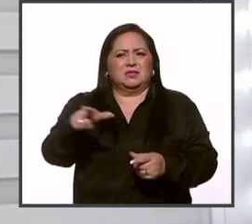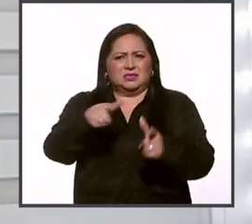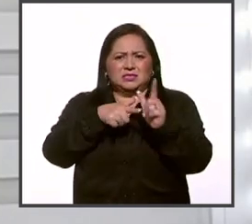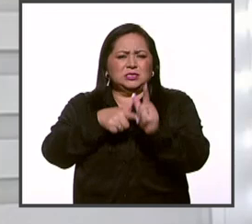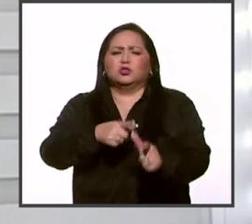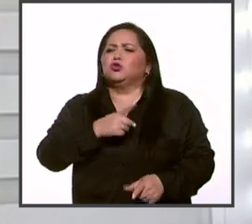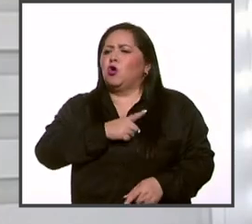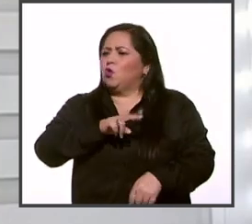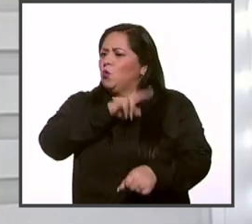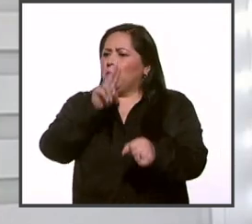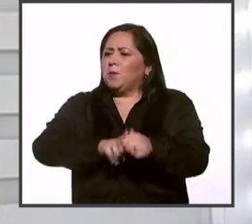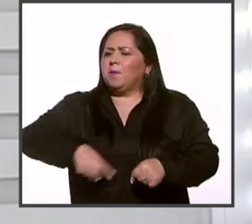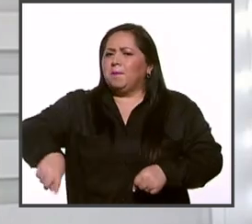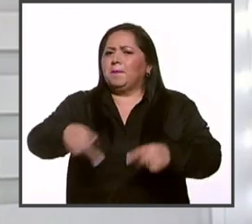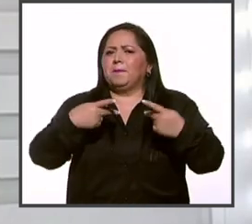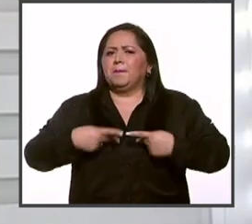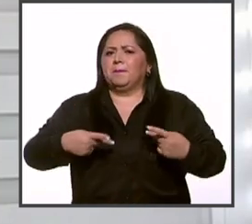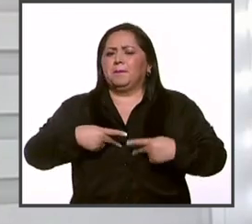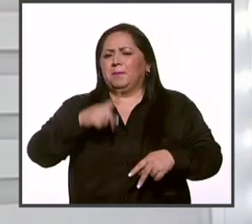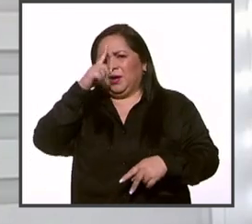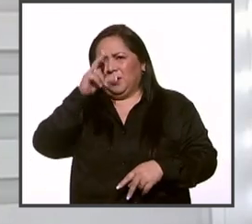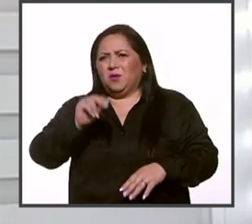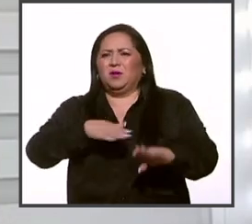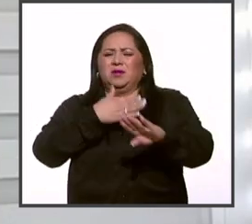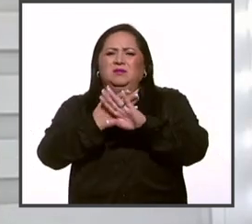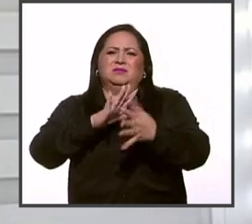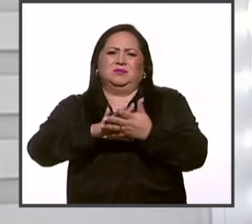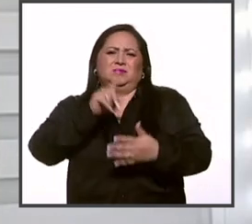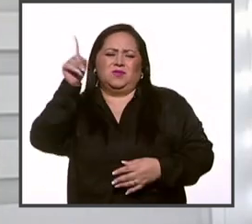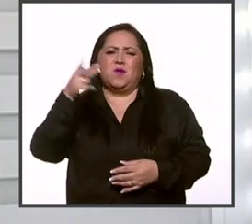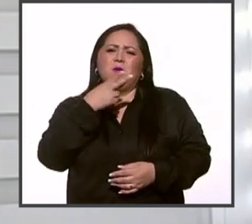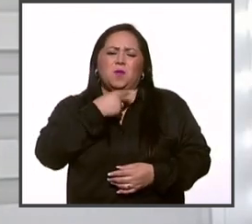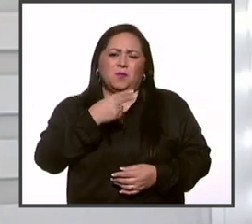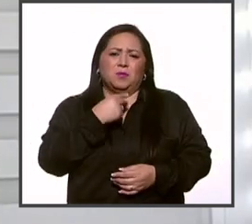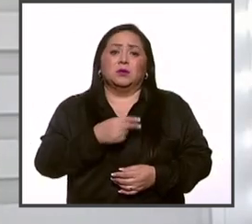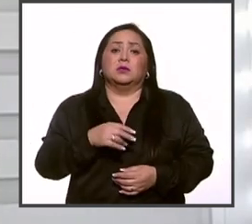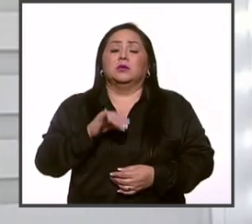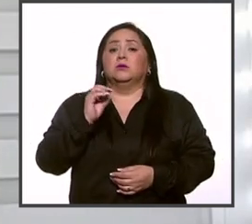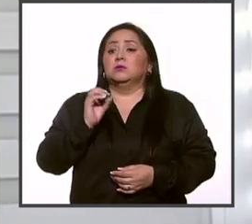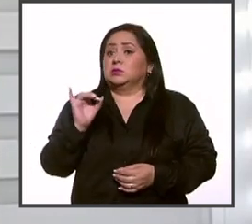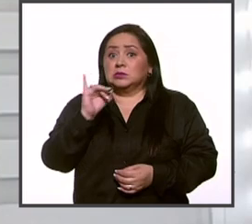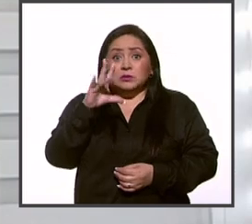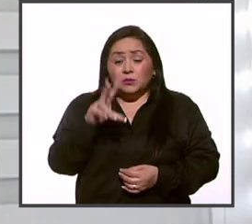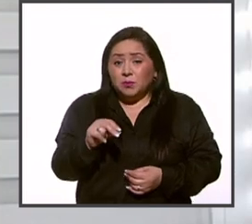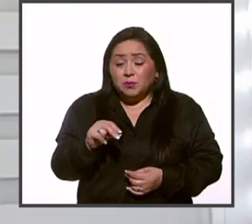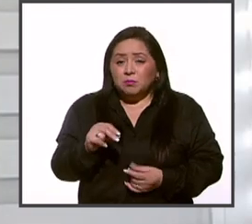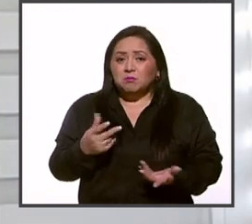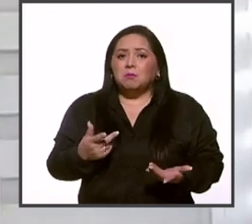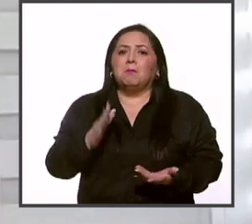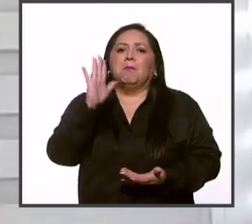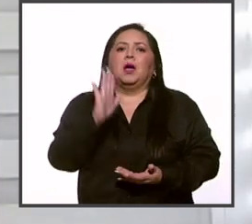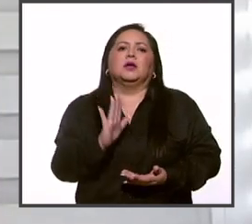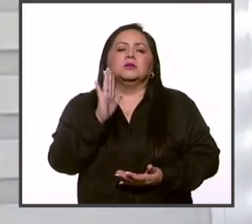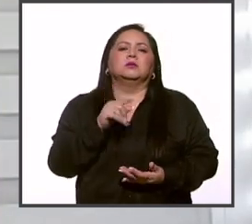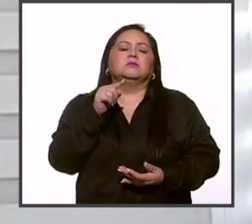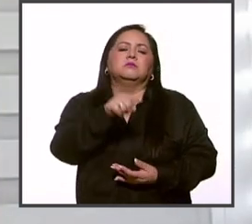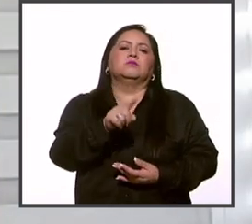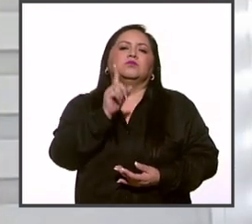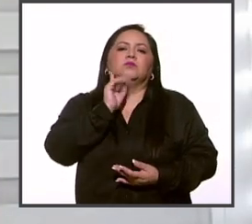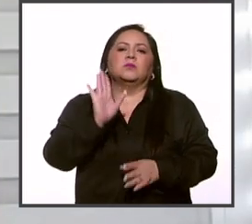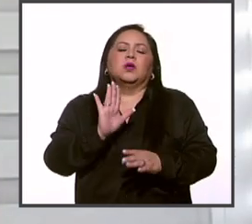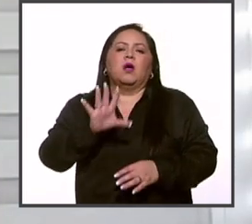simple ciudadana la causa penal contra el comunicador. De otro modo, parecería que está